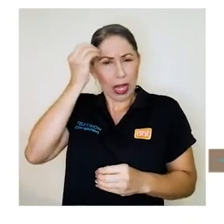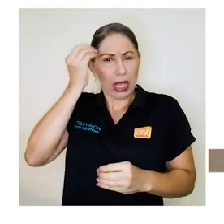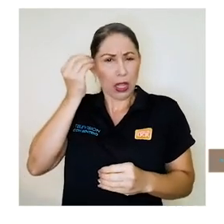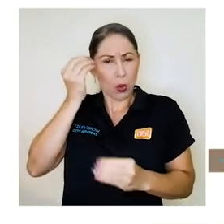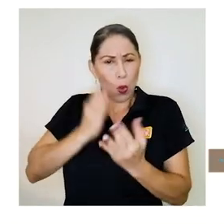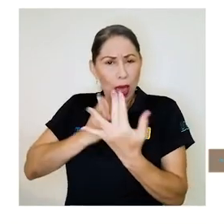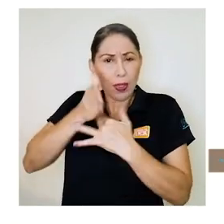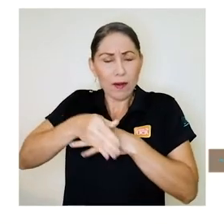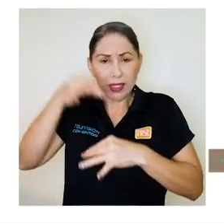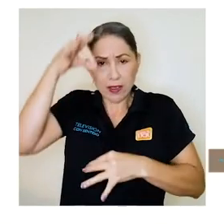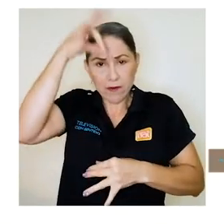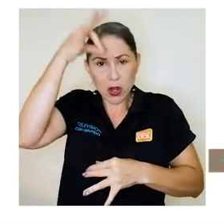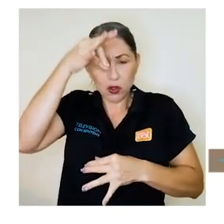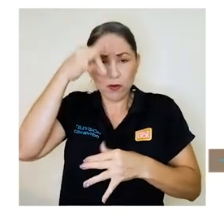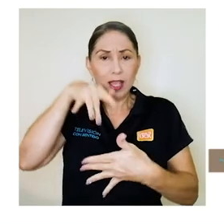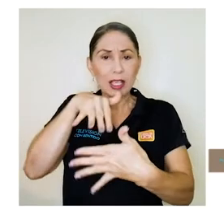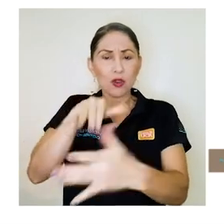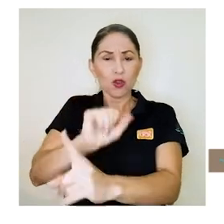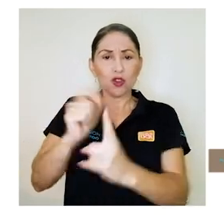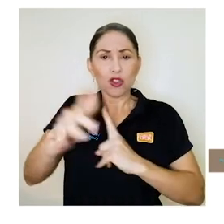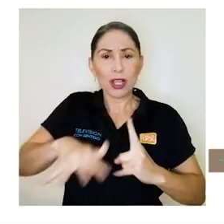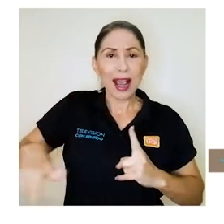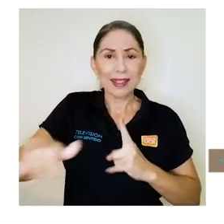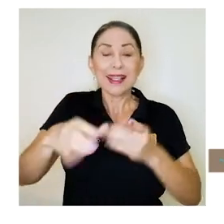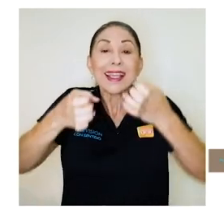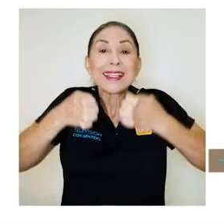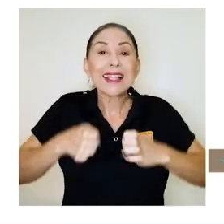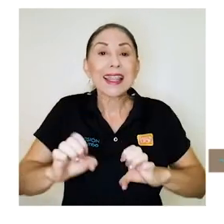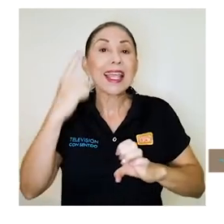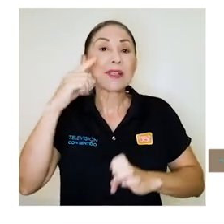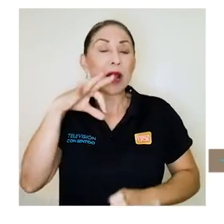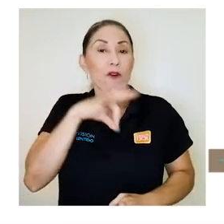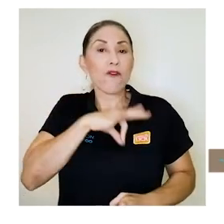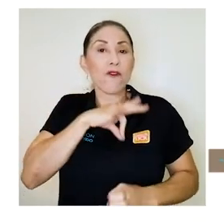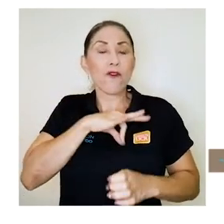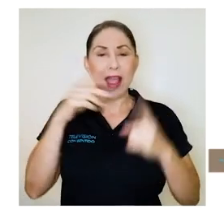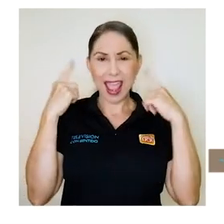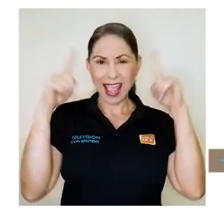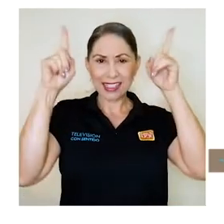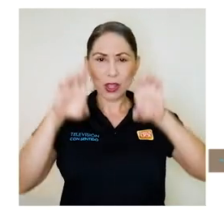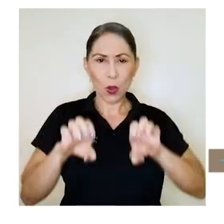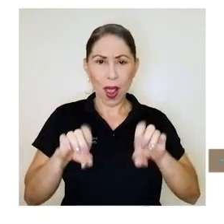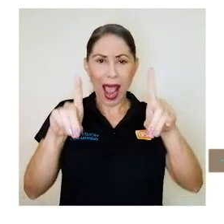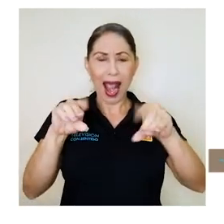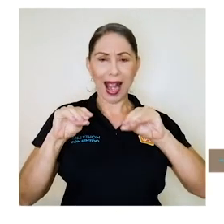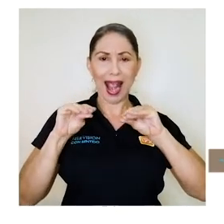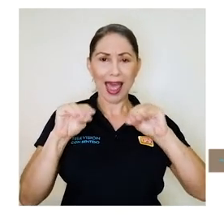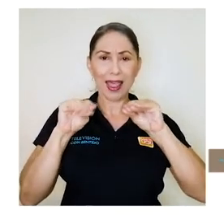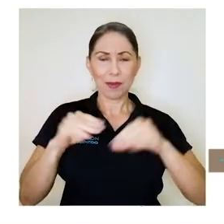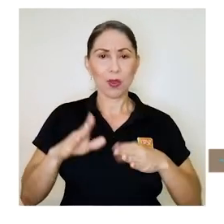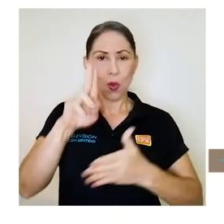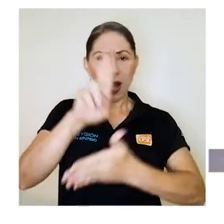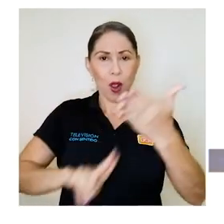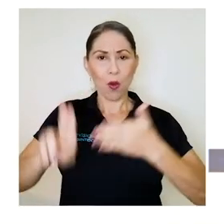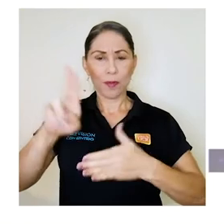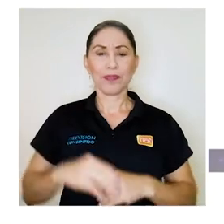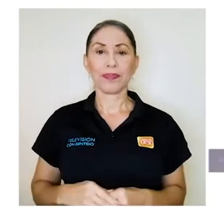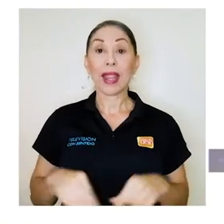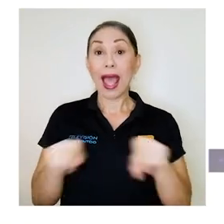través de la filosofía y los estudios sociales y estrategias para favorecer el éxito académico en la universidad.